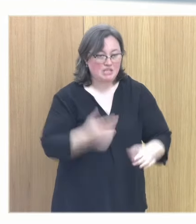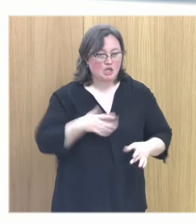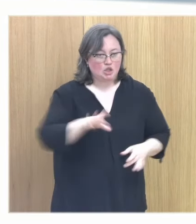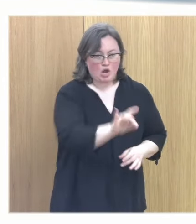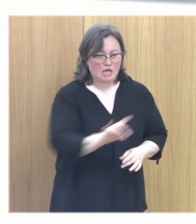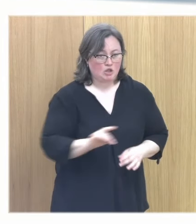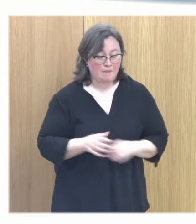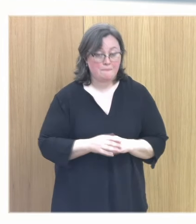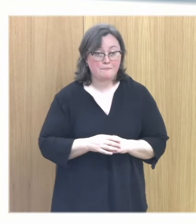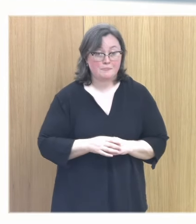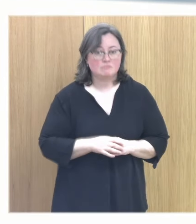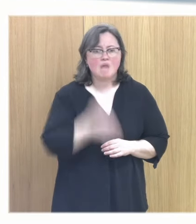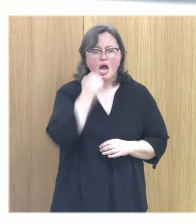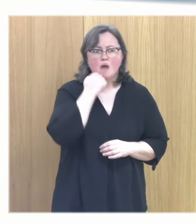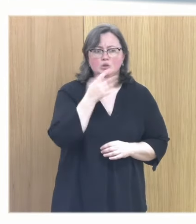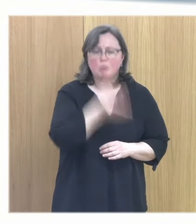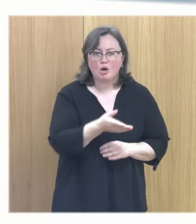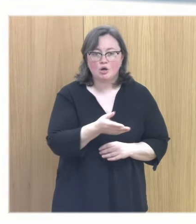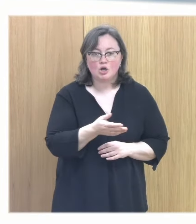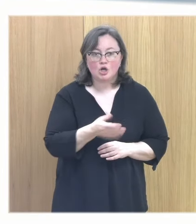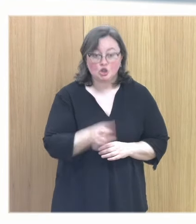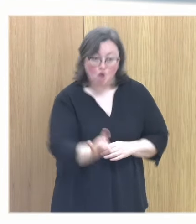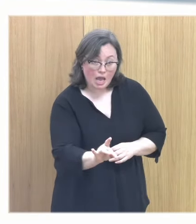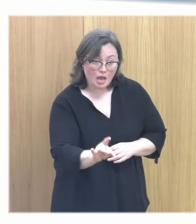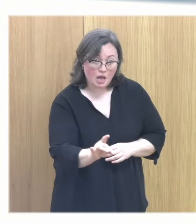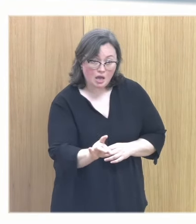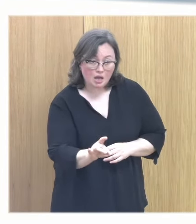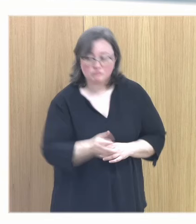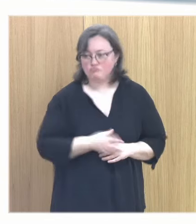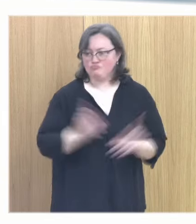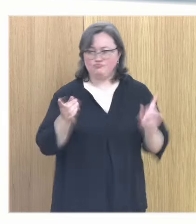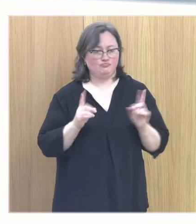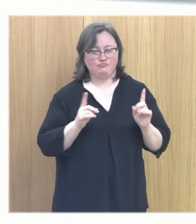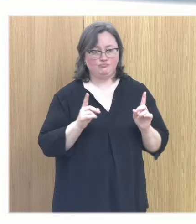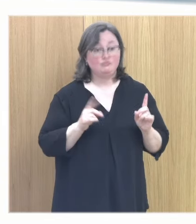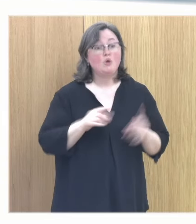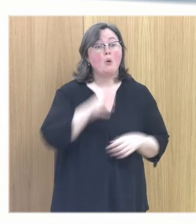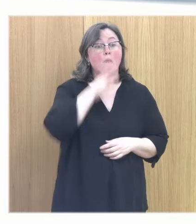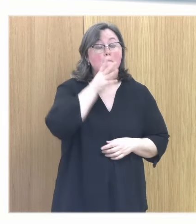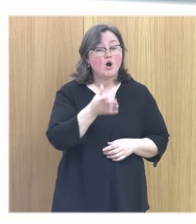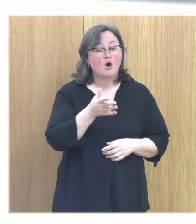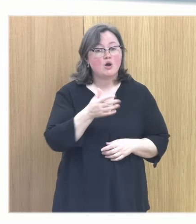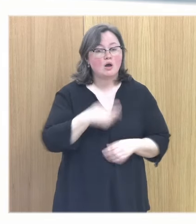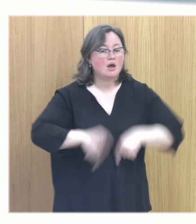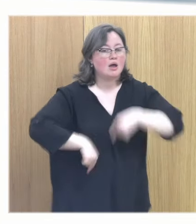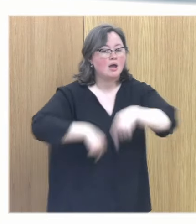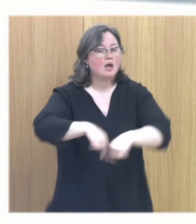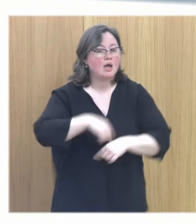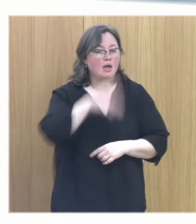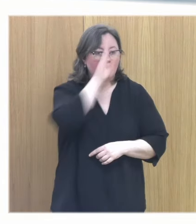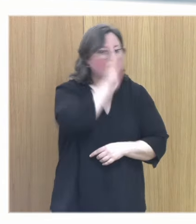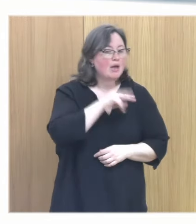¿por qué es un abuso? ¿por qué le tocó? no es un abuso porque le llevó al baño